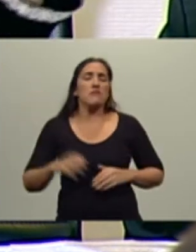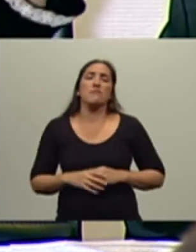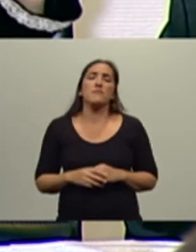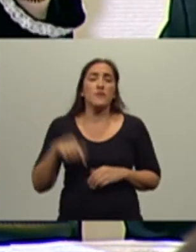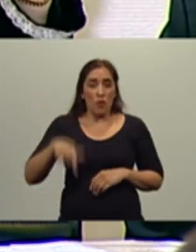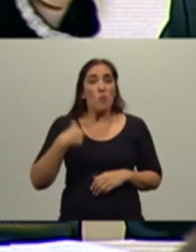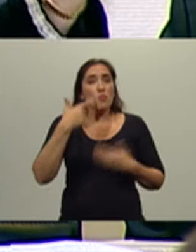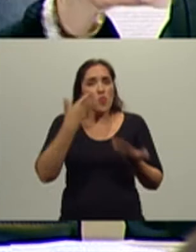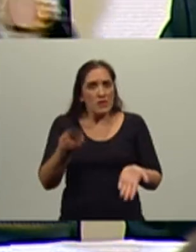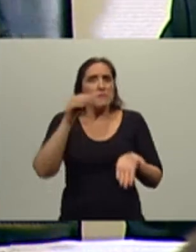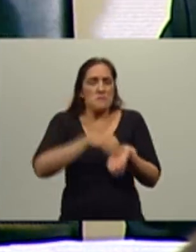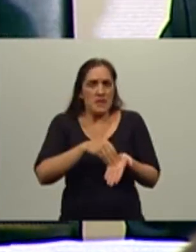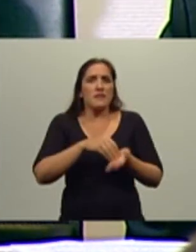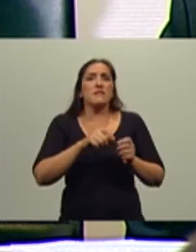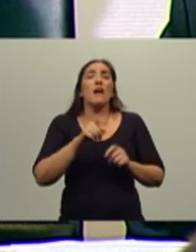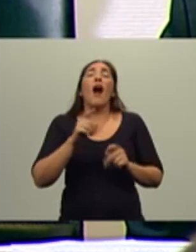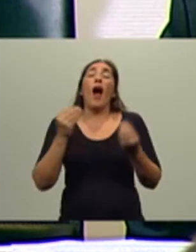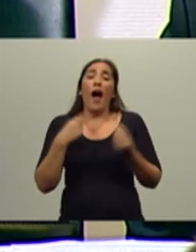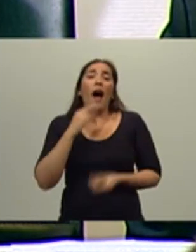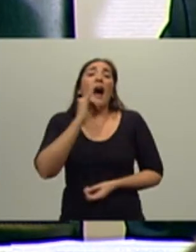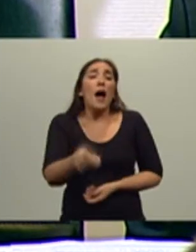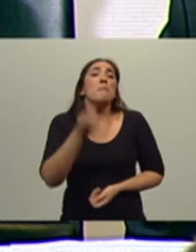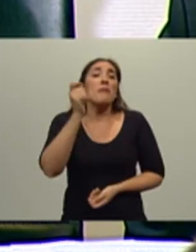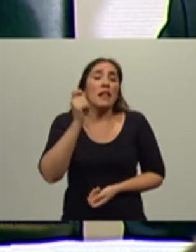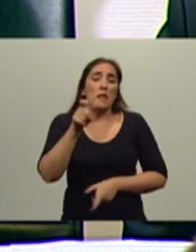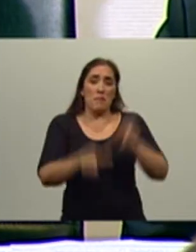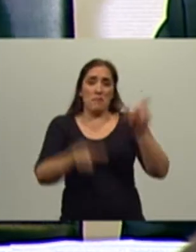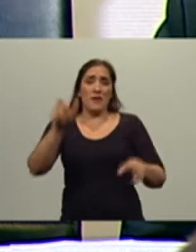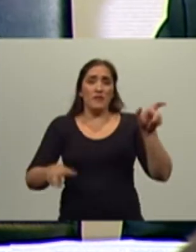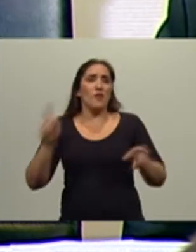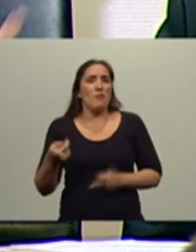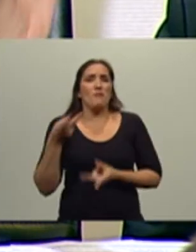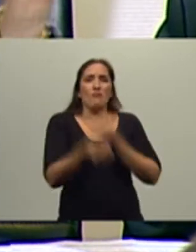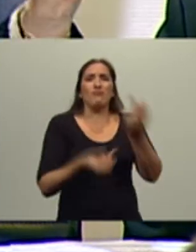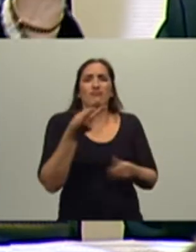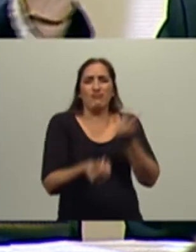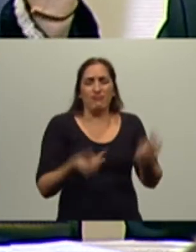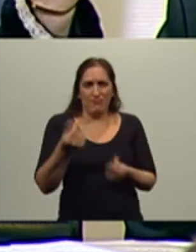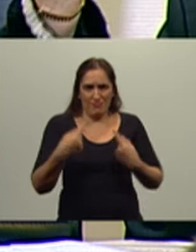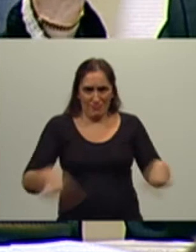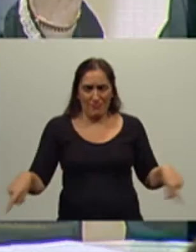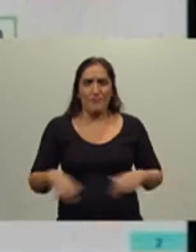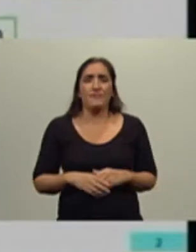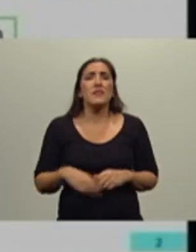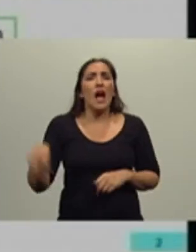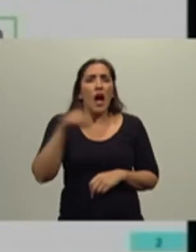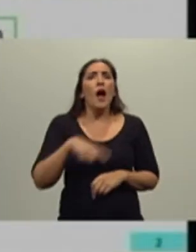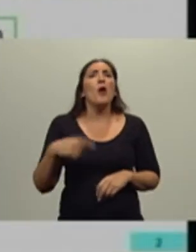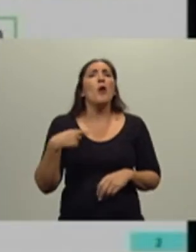mostrar, fíjense en ustedes, para los que dicen, y esto ya va para los usuarios y consumidores, a los que dicen que es posible